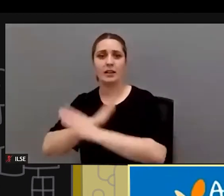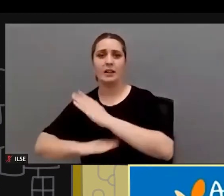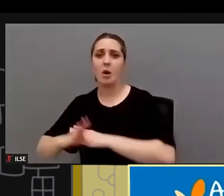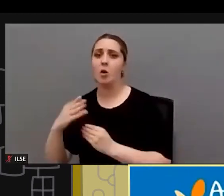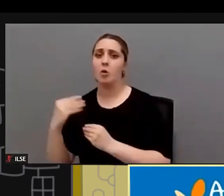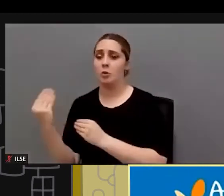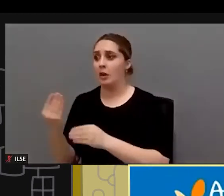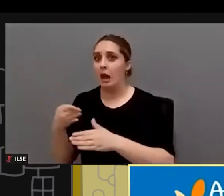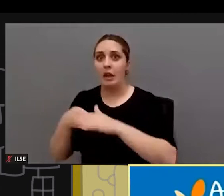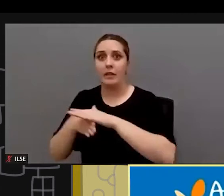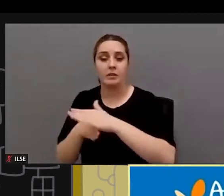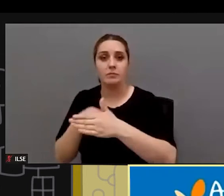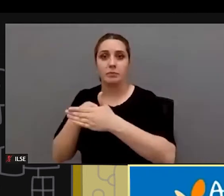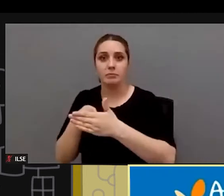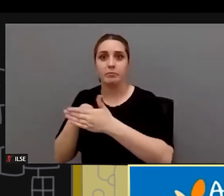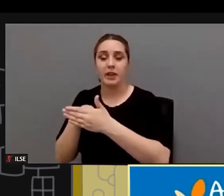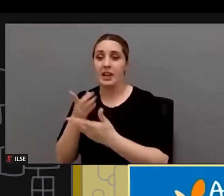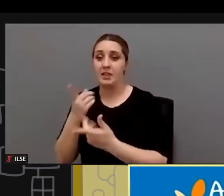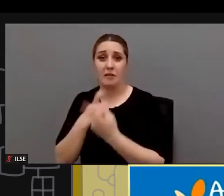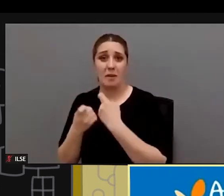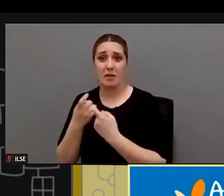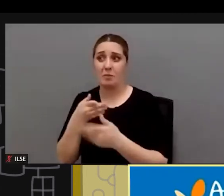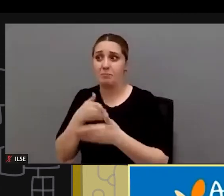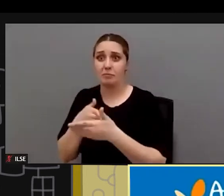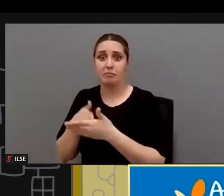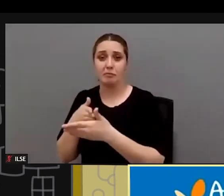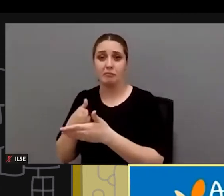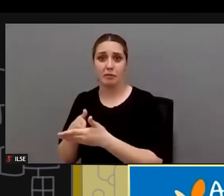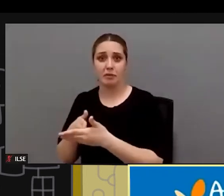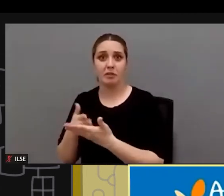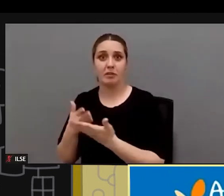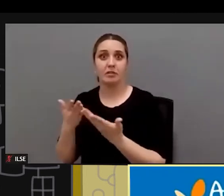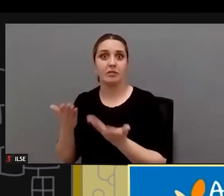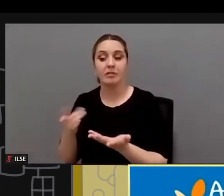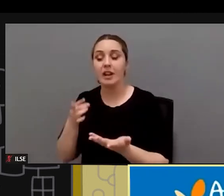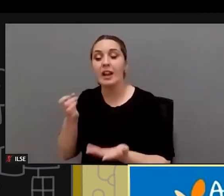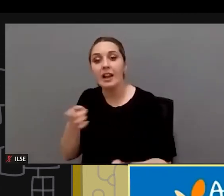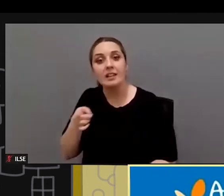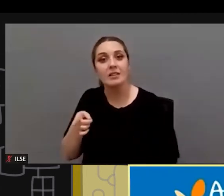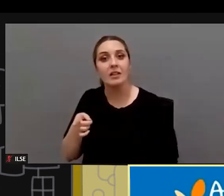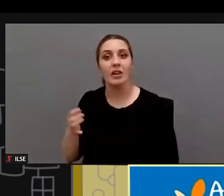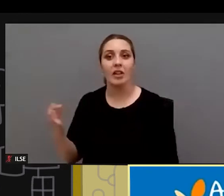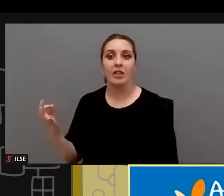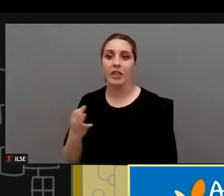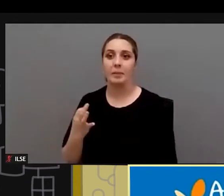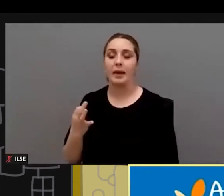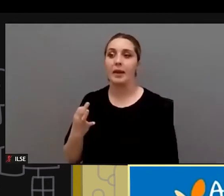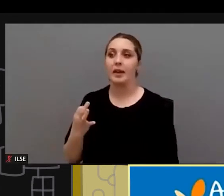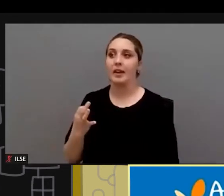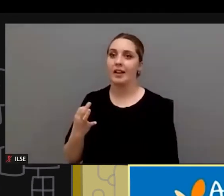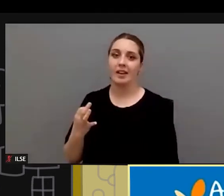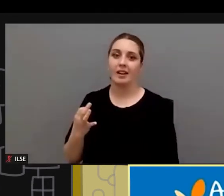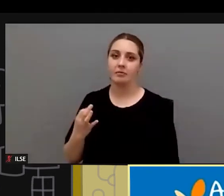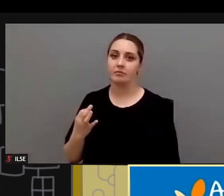está pudiendo acceder ni siquiera a la información ¿no? y con esto tenemos que pues ponerlos las